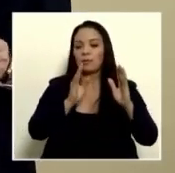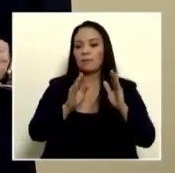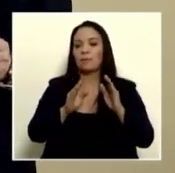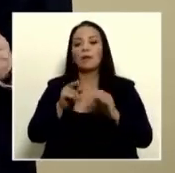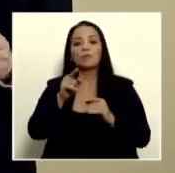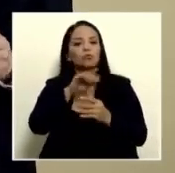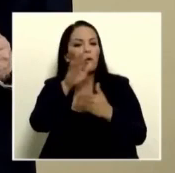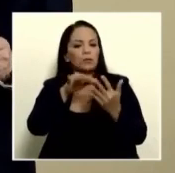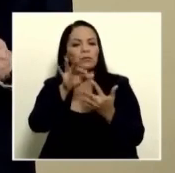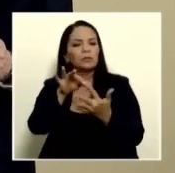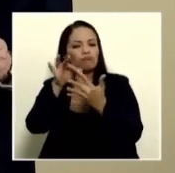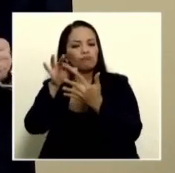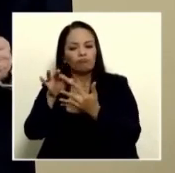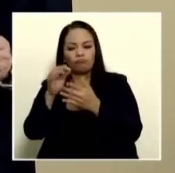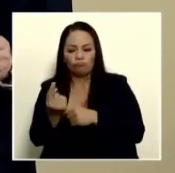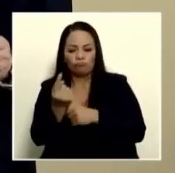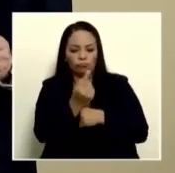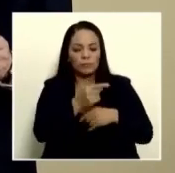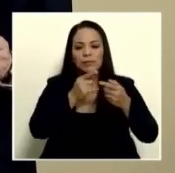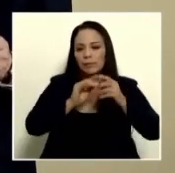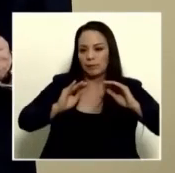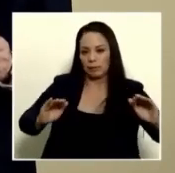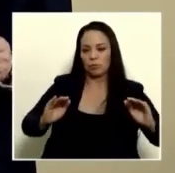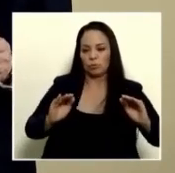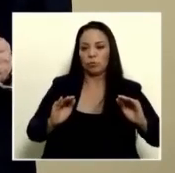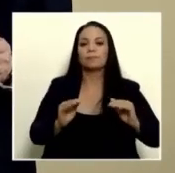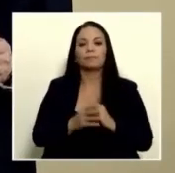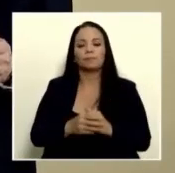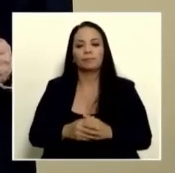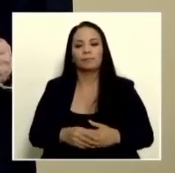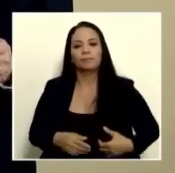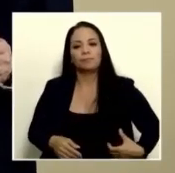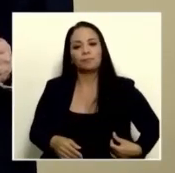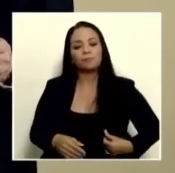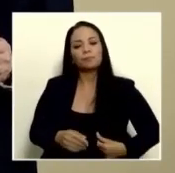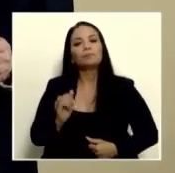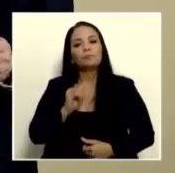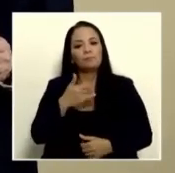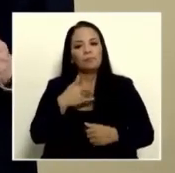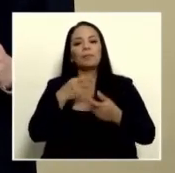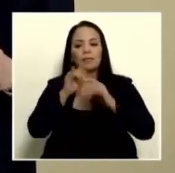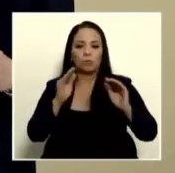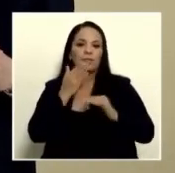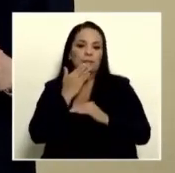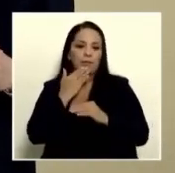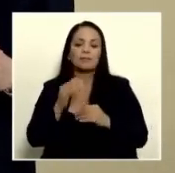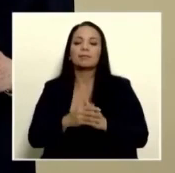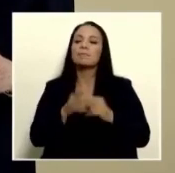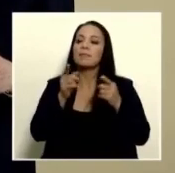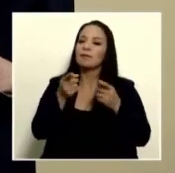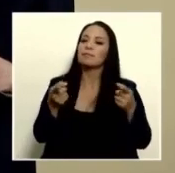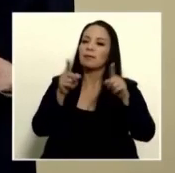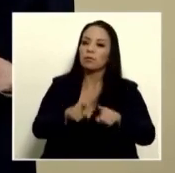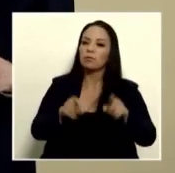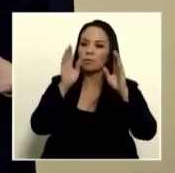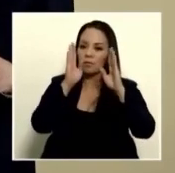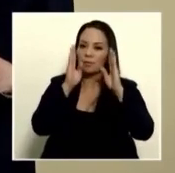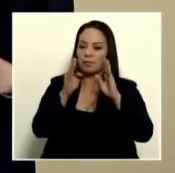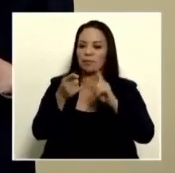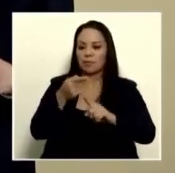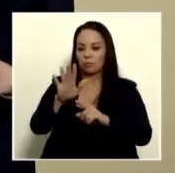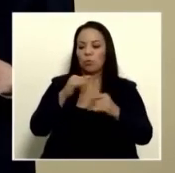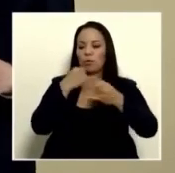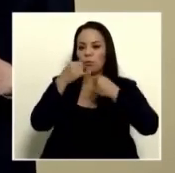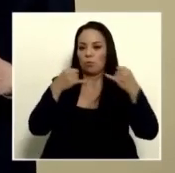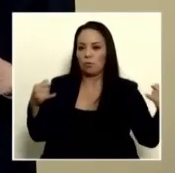particularidades que tienen niños y niñas como lo tienen los niños indígenas en este caso poderlos atender desde su